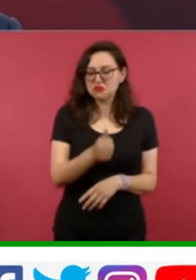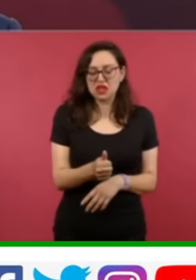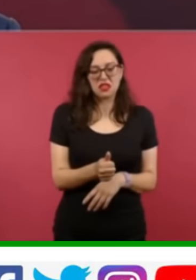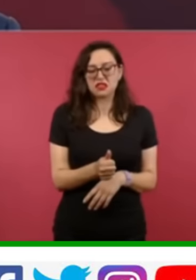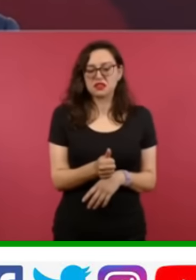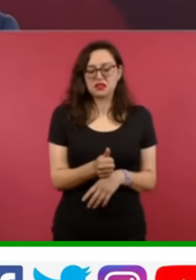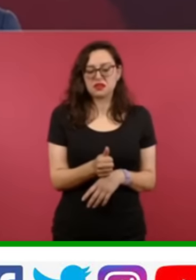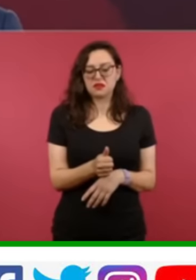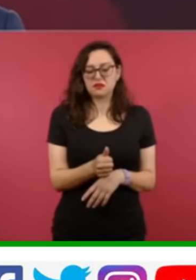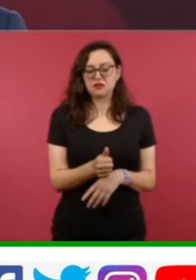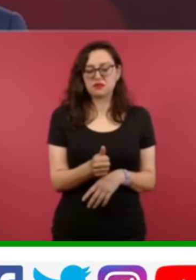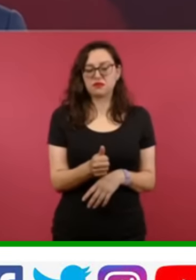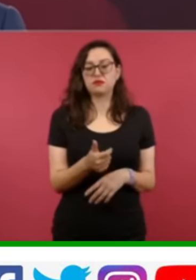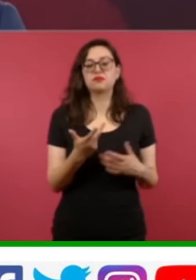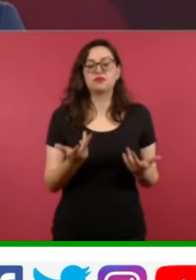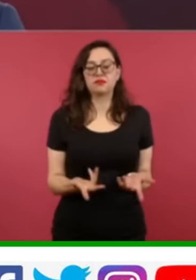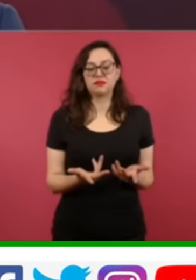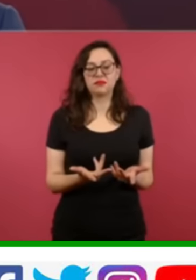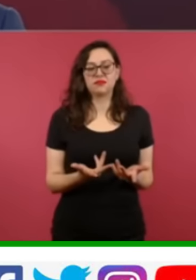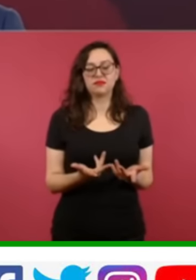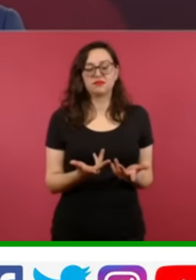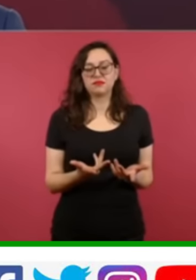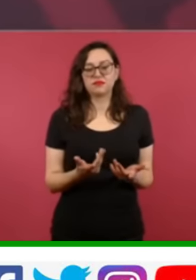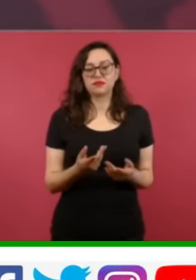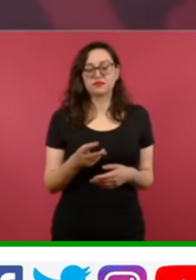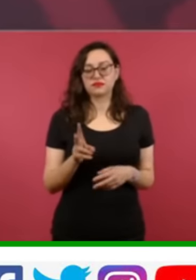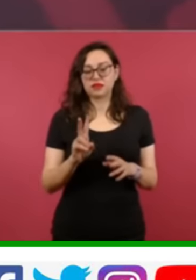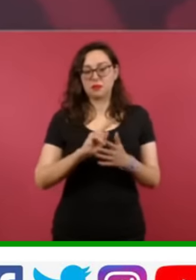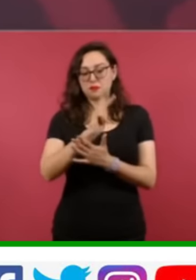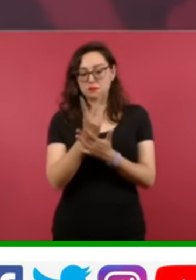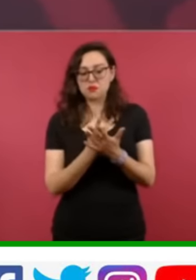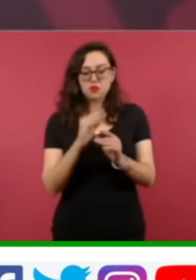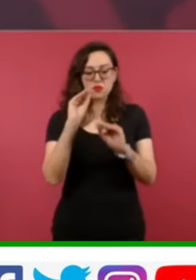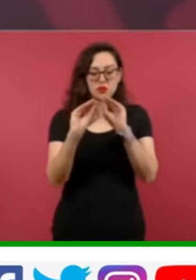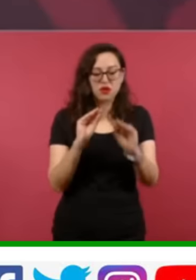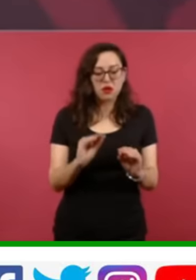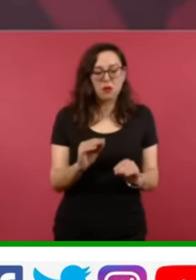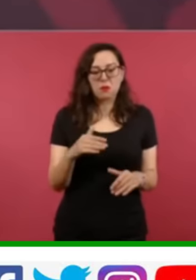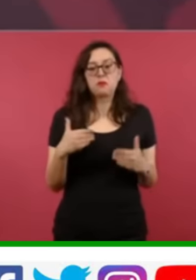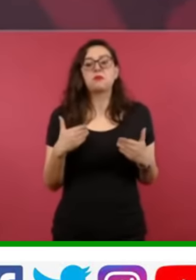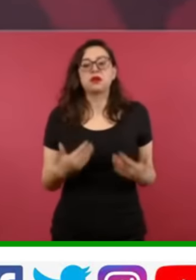esta reforma es para beneficiar a los trabajadores,